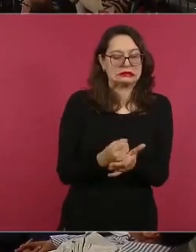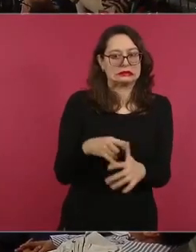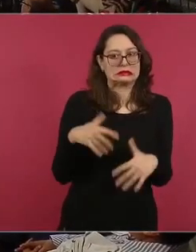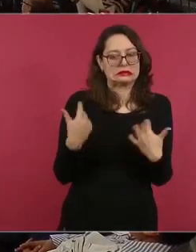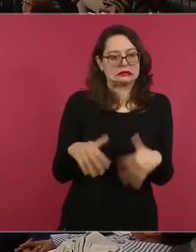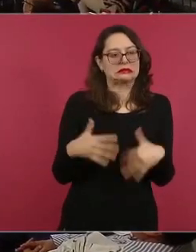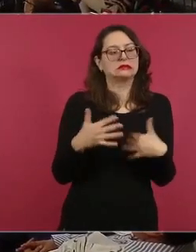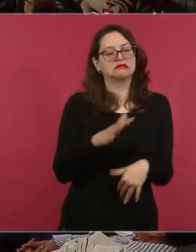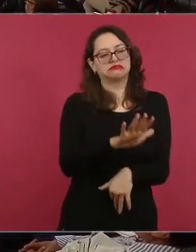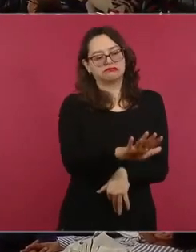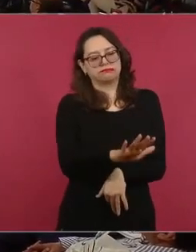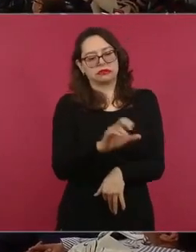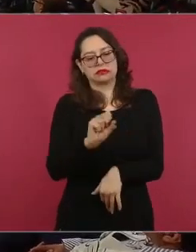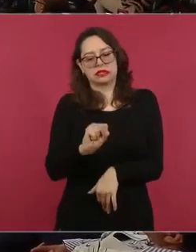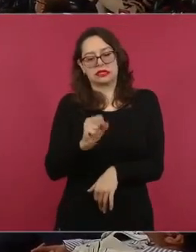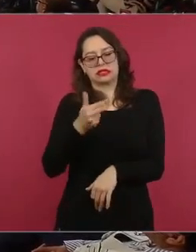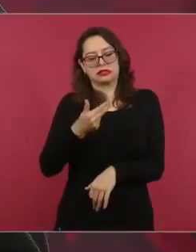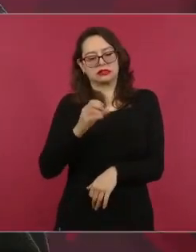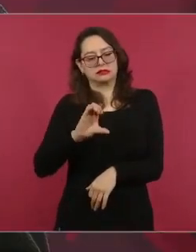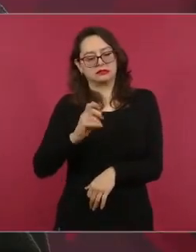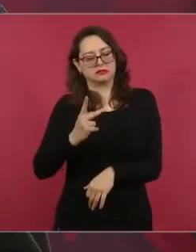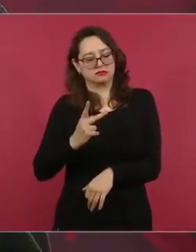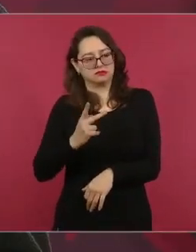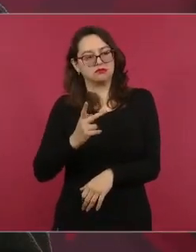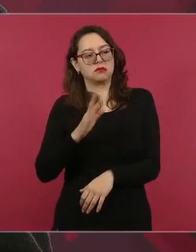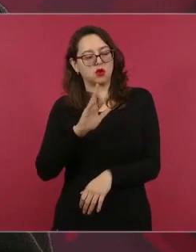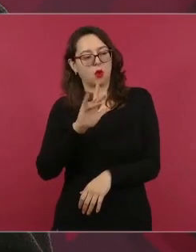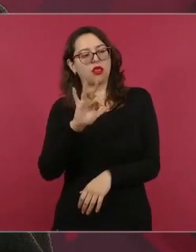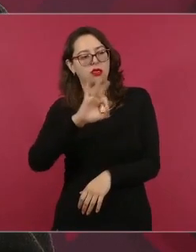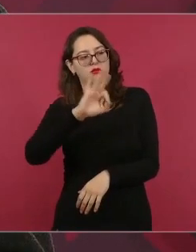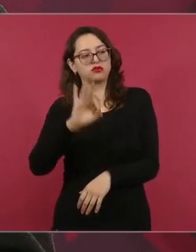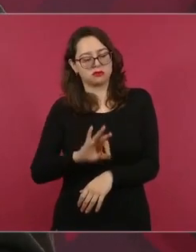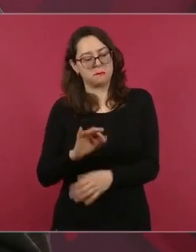a absorber la Secretaría de Hacienda.